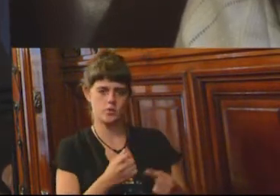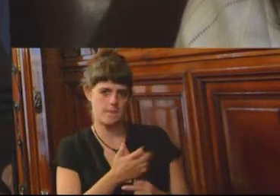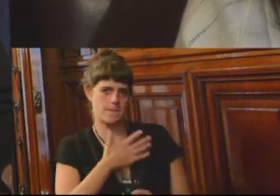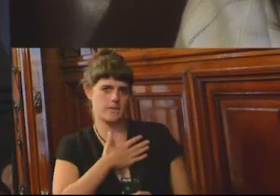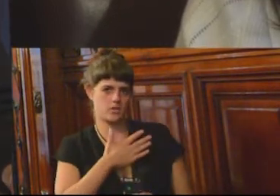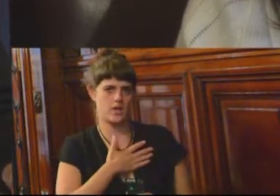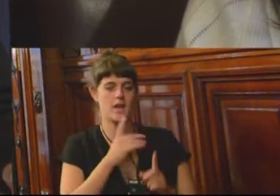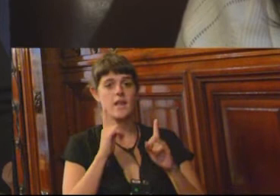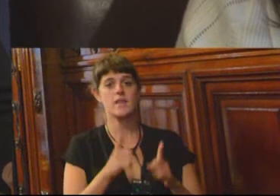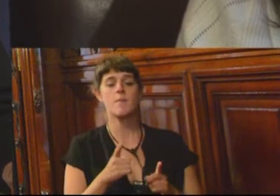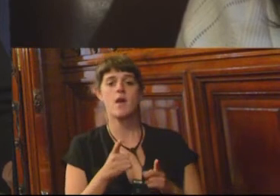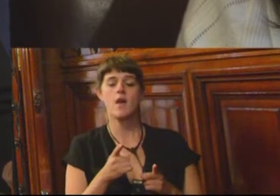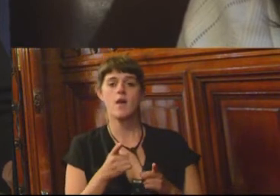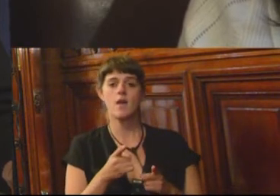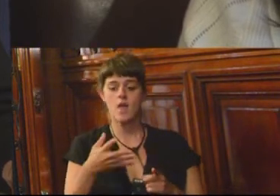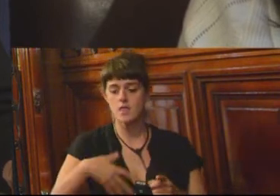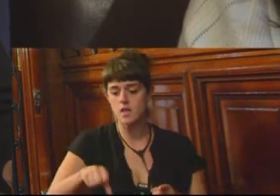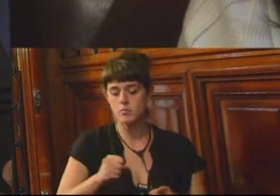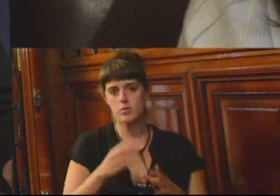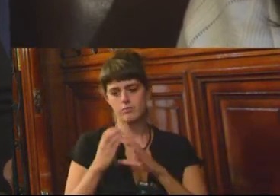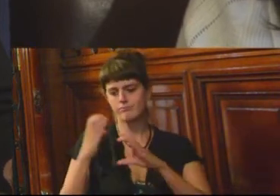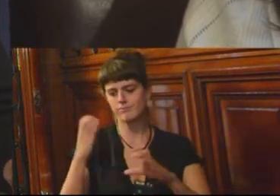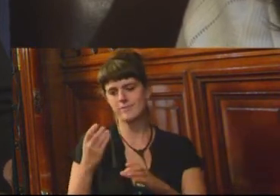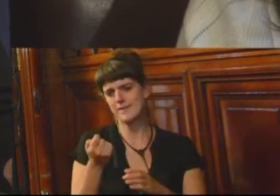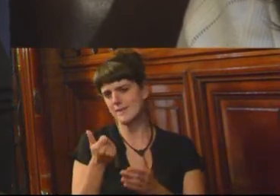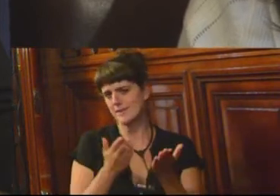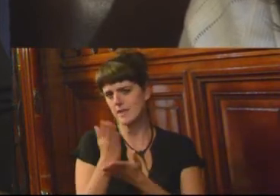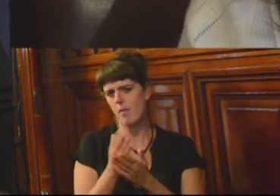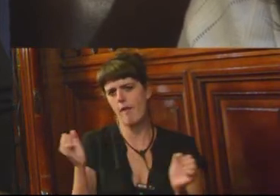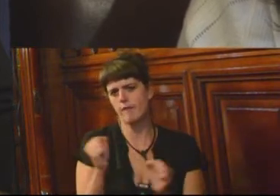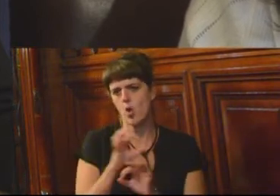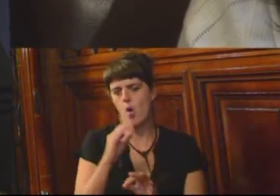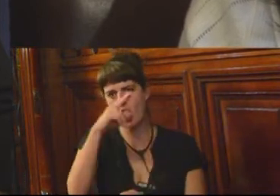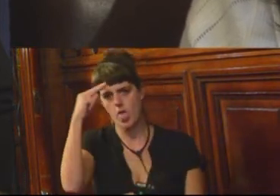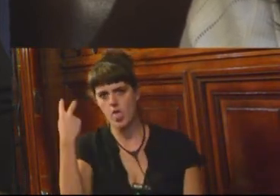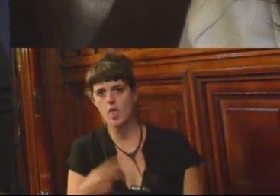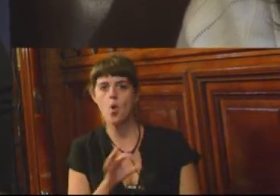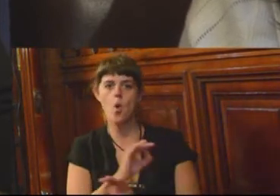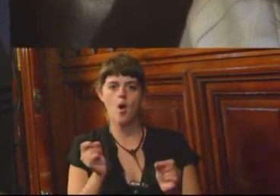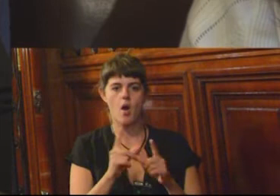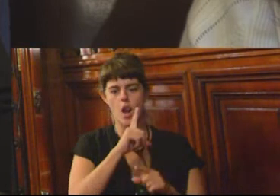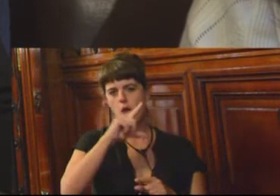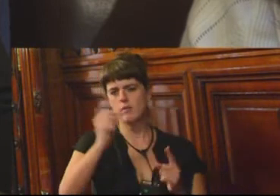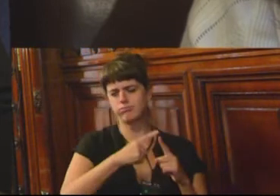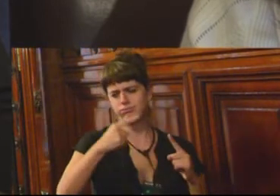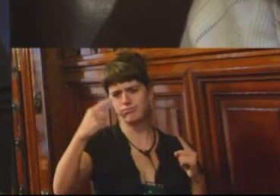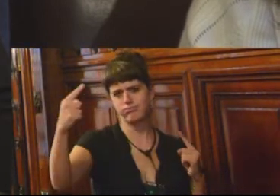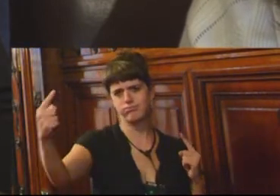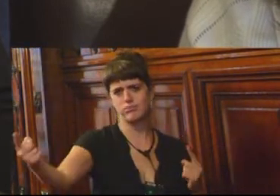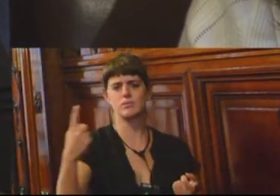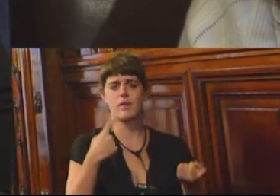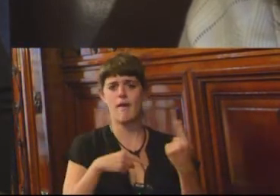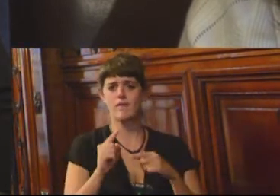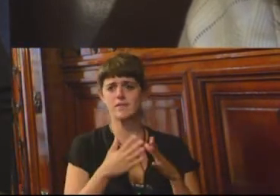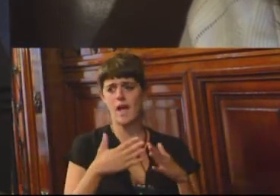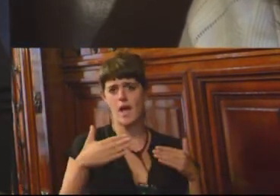vehículos rara vez acondicionados para las variables climáticas, largas distancias entre la cárcel y el tribunal, que lleva en algunos casos a un alejamiento